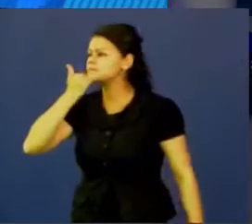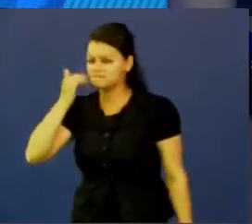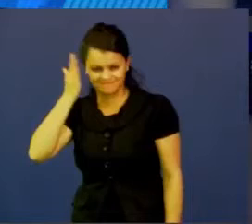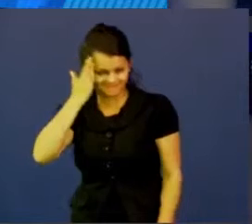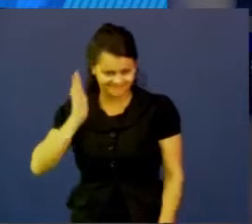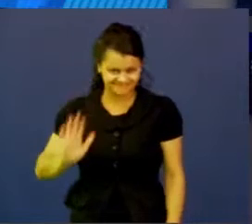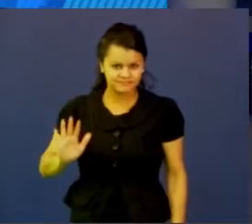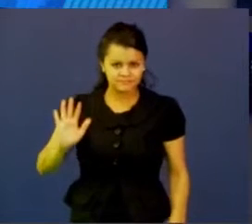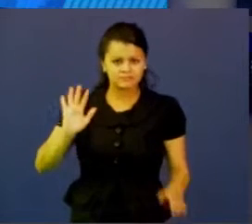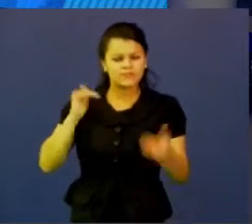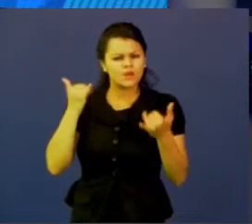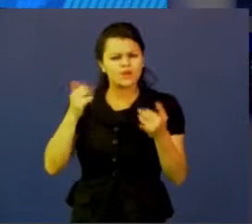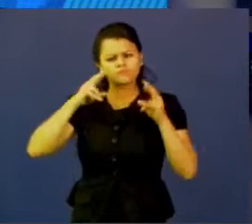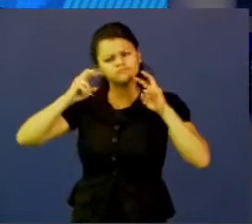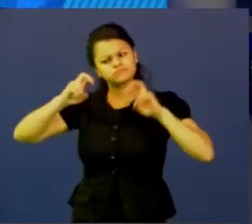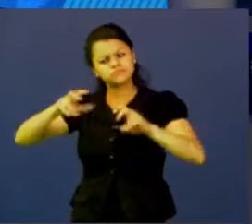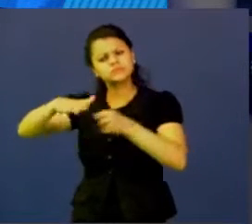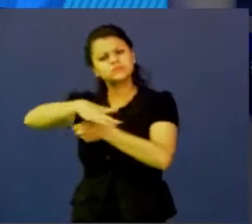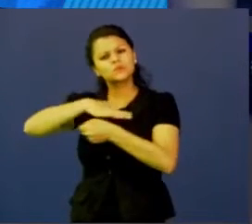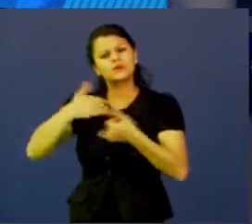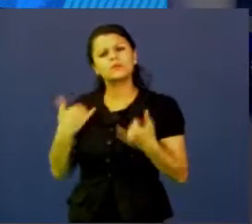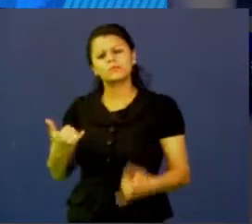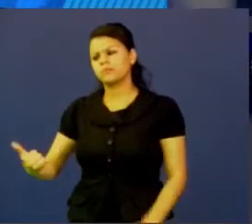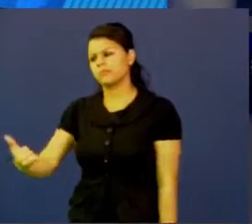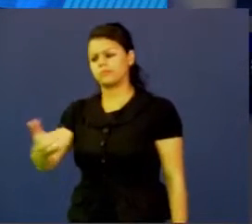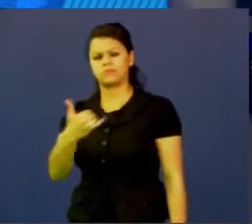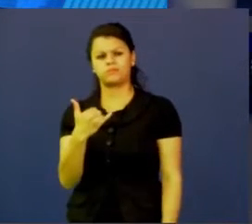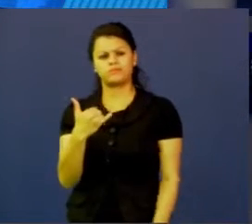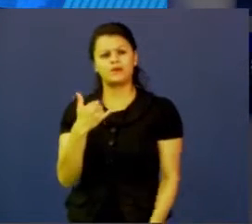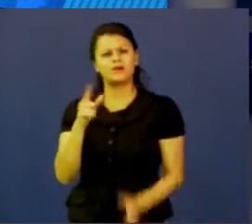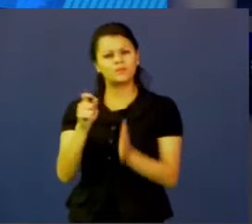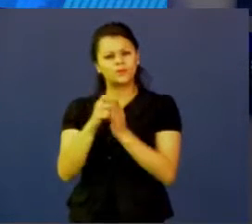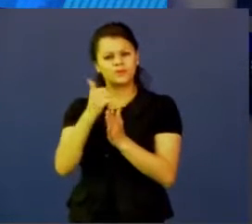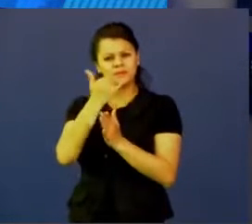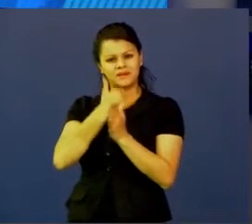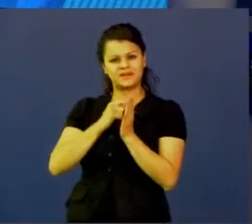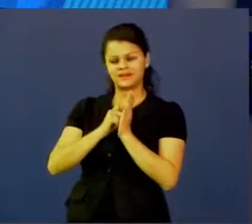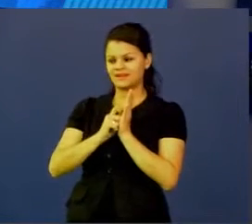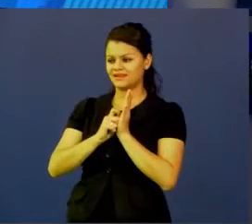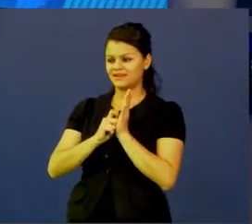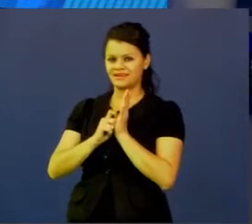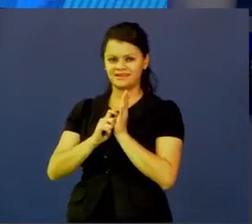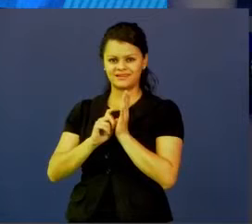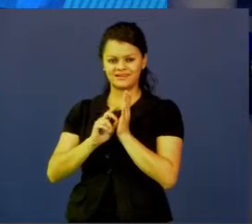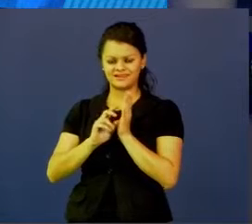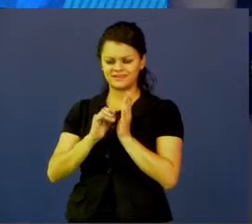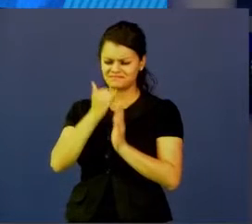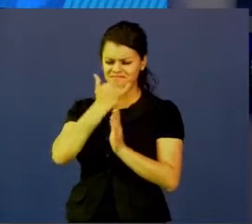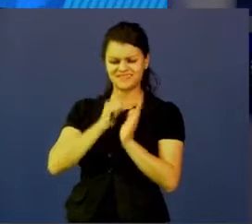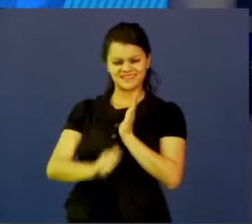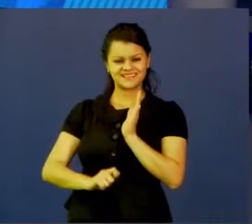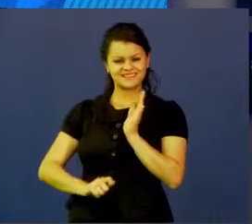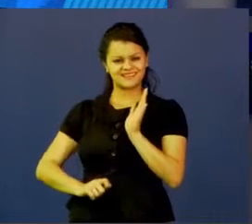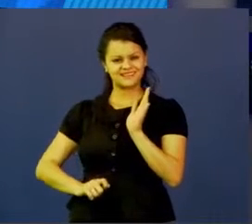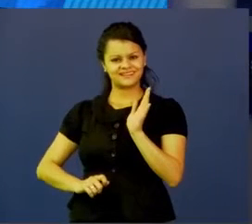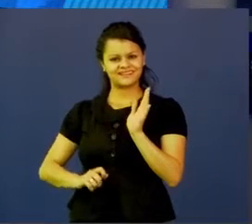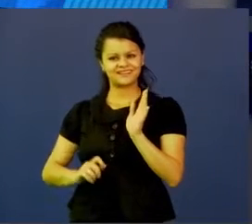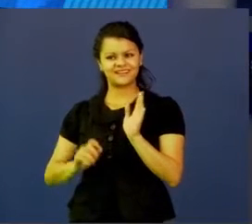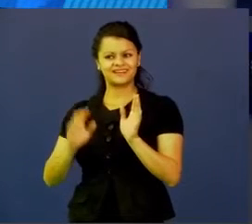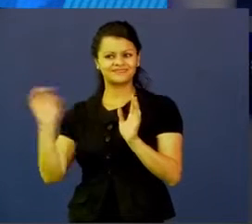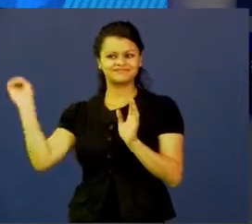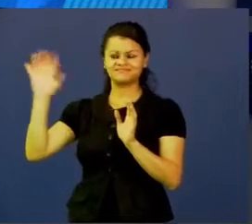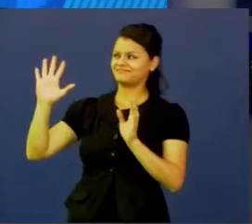explorar la situación actual. Ahí quedó un poco, se desconfiguró, o escribo, pues yo creo que se desconfiguró,